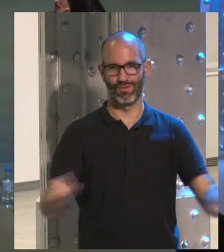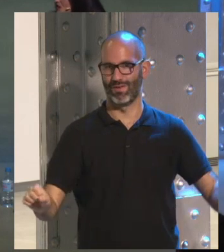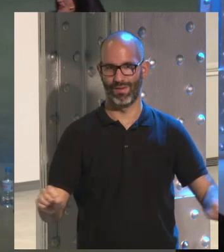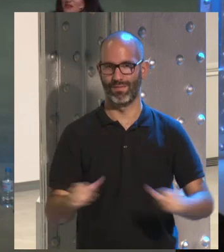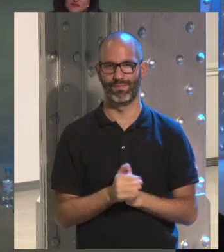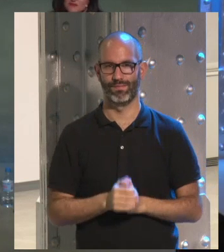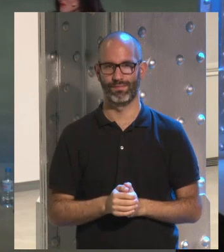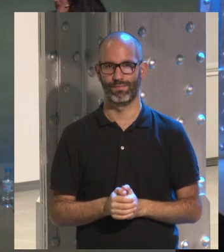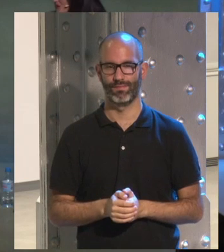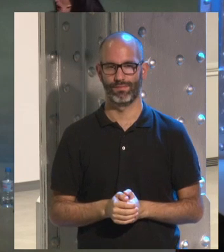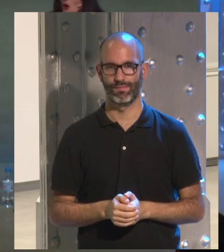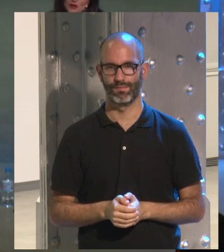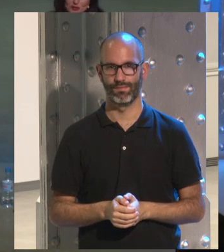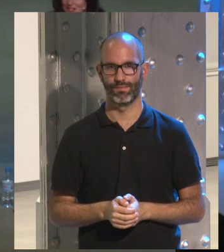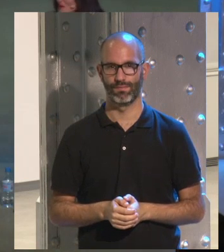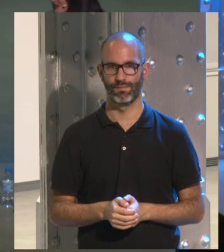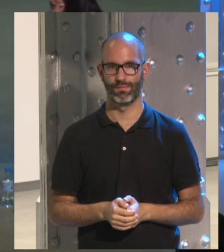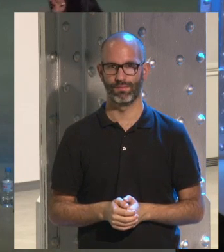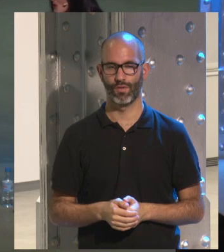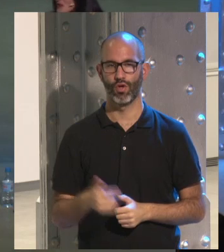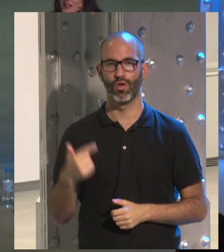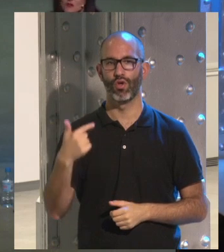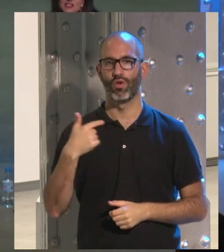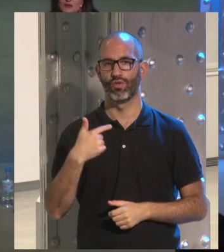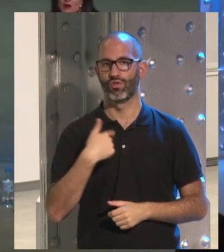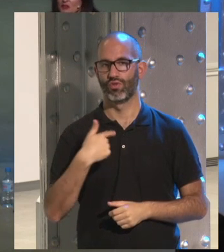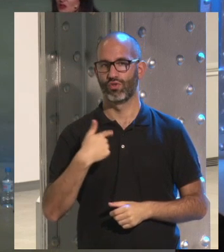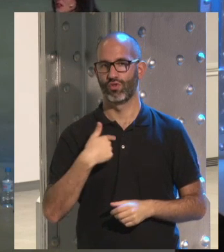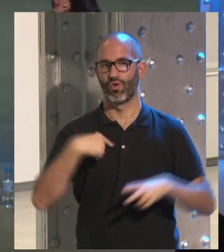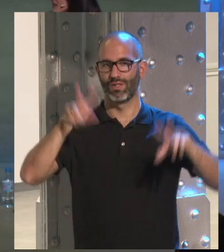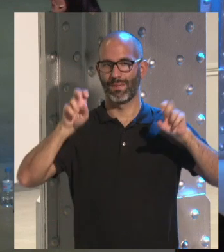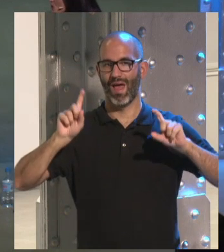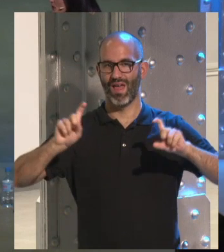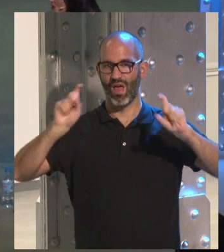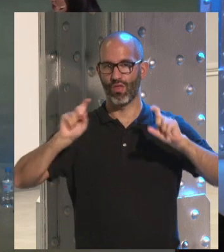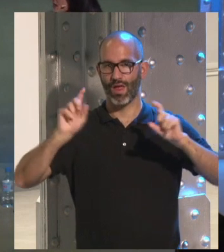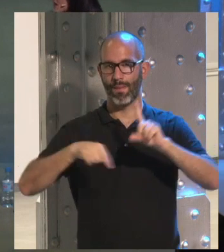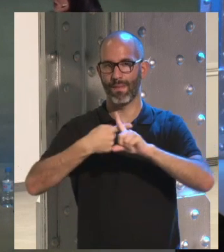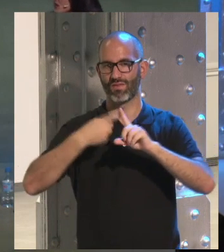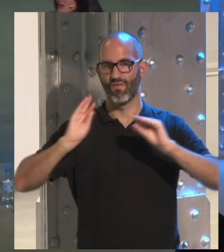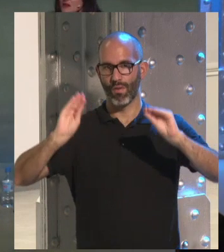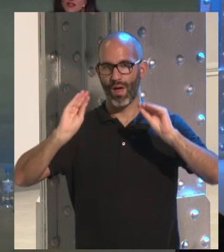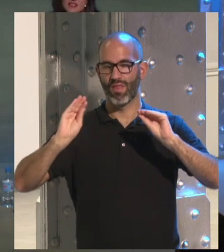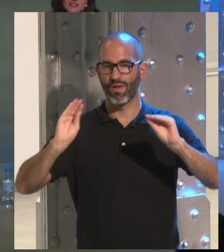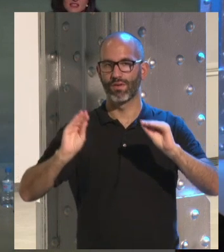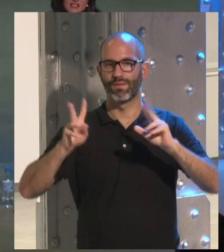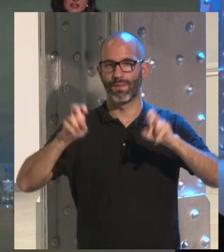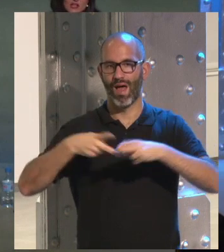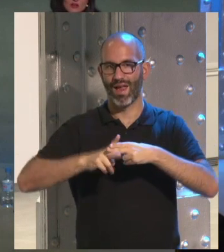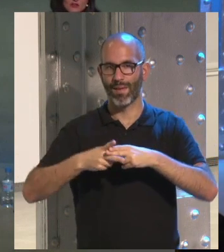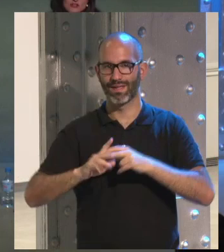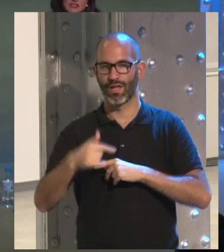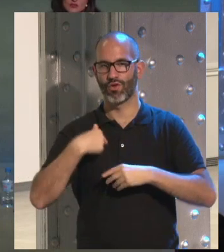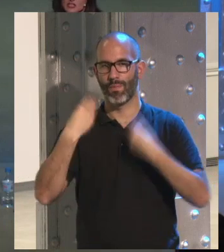¿sí? seguro yo desde la parte como comentábamos de educación y de formación y de dar todas las herramientas